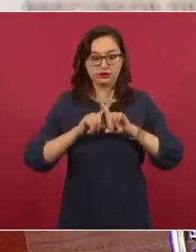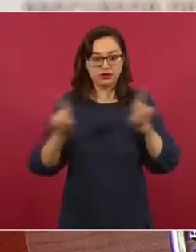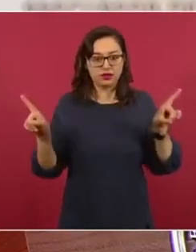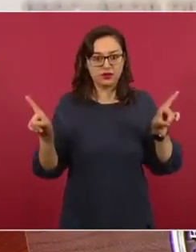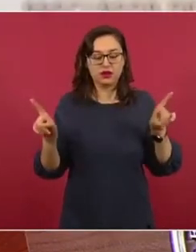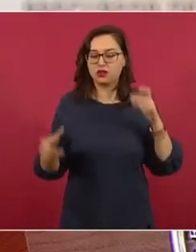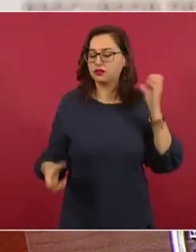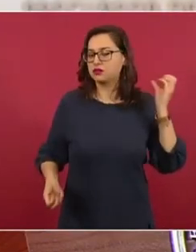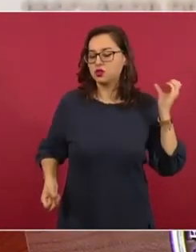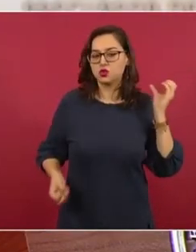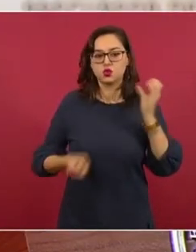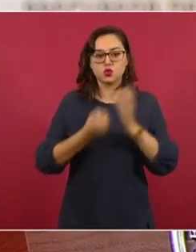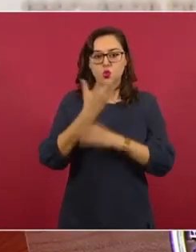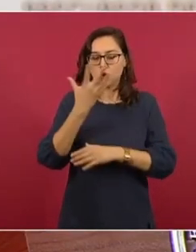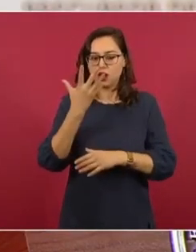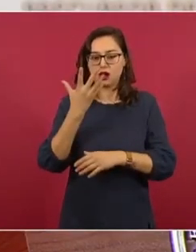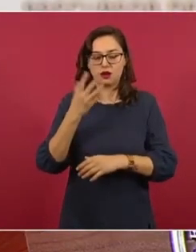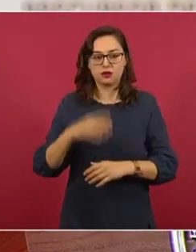renovación.